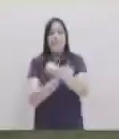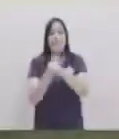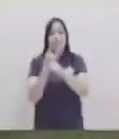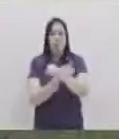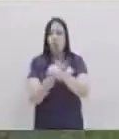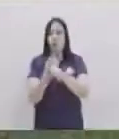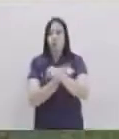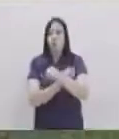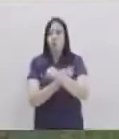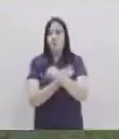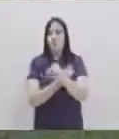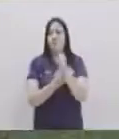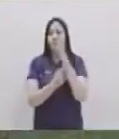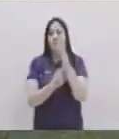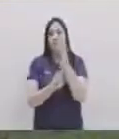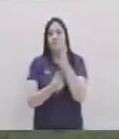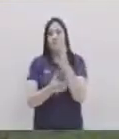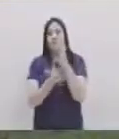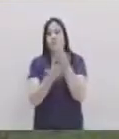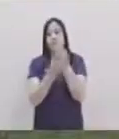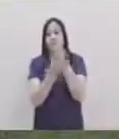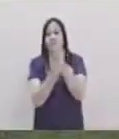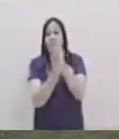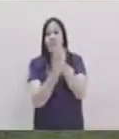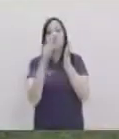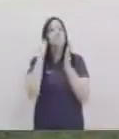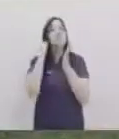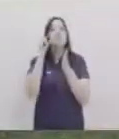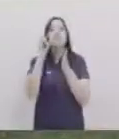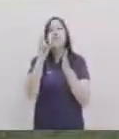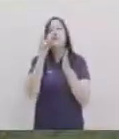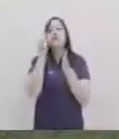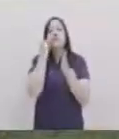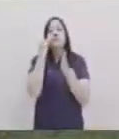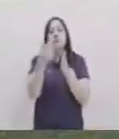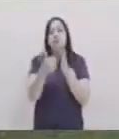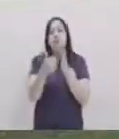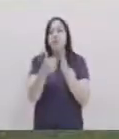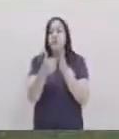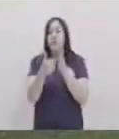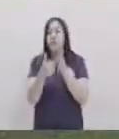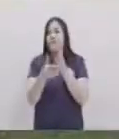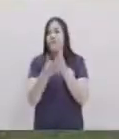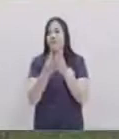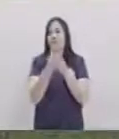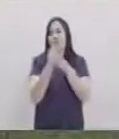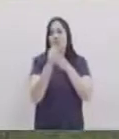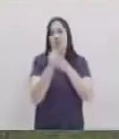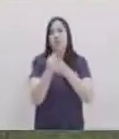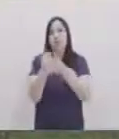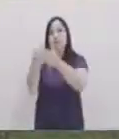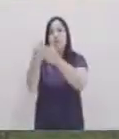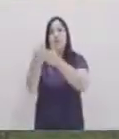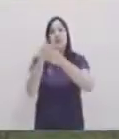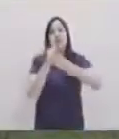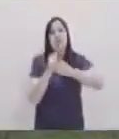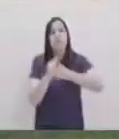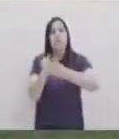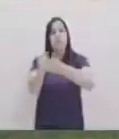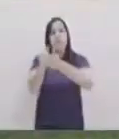abierta en palmas pero todos los demás dedos están pegados y mi mano dominante lo que va a hacer es jalar esa mano hacia enfrente